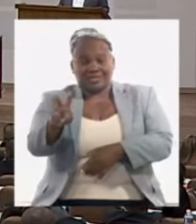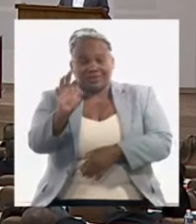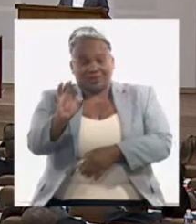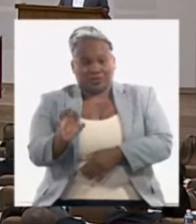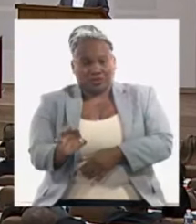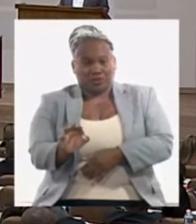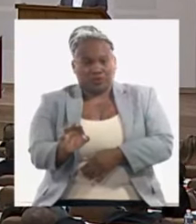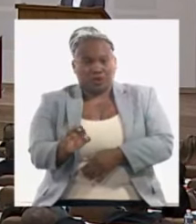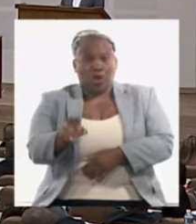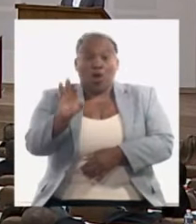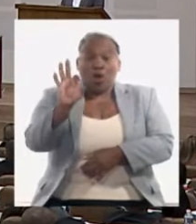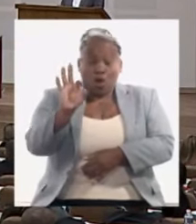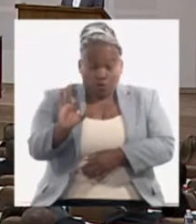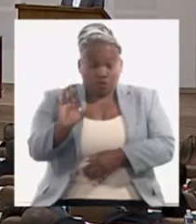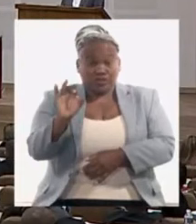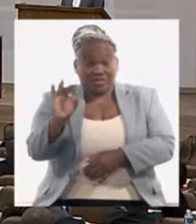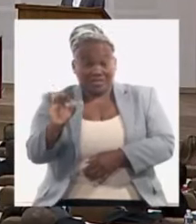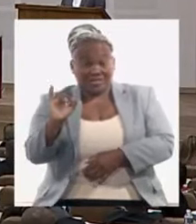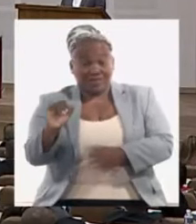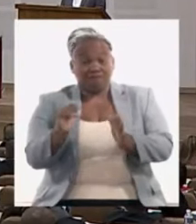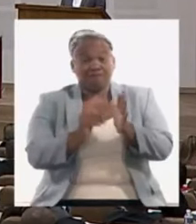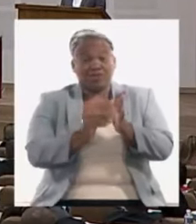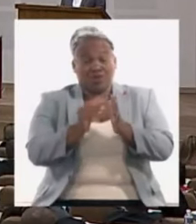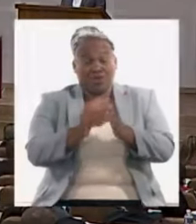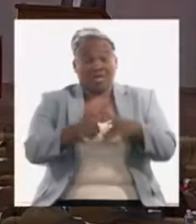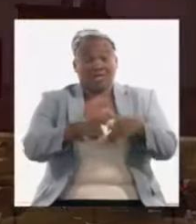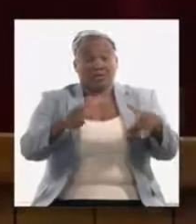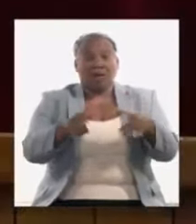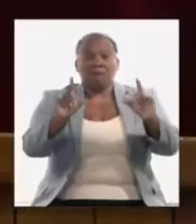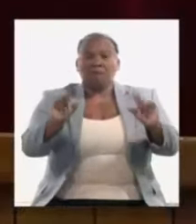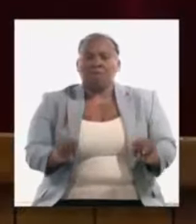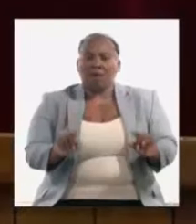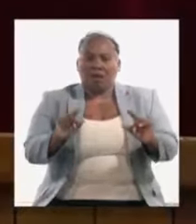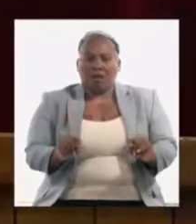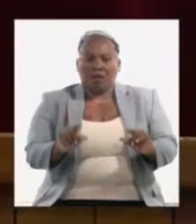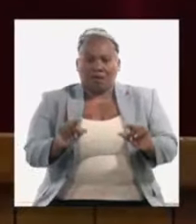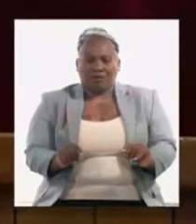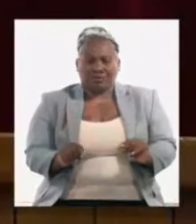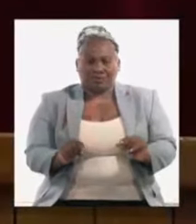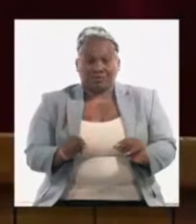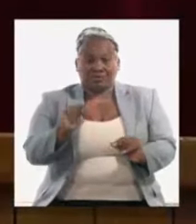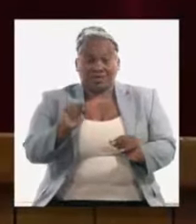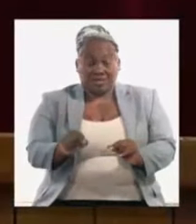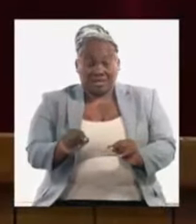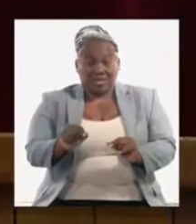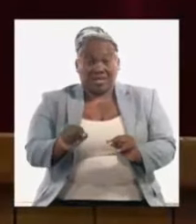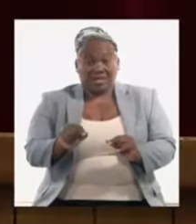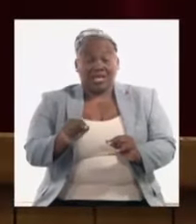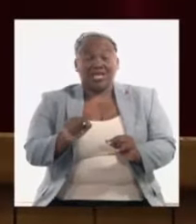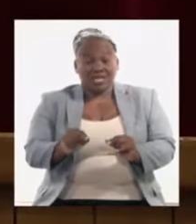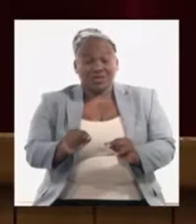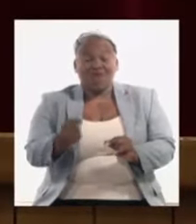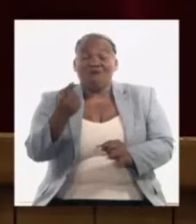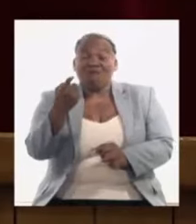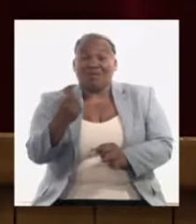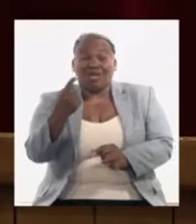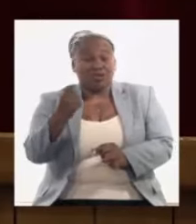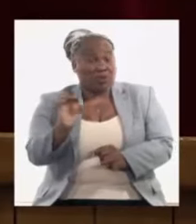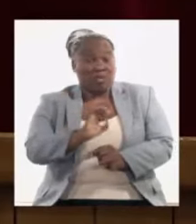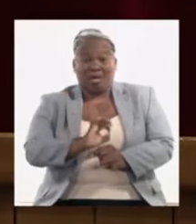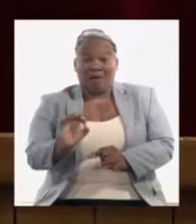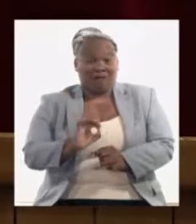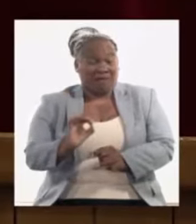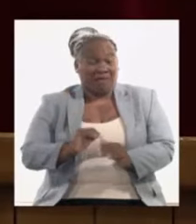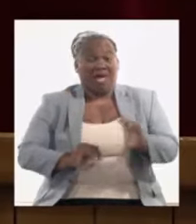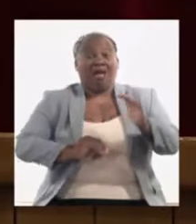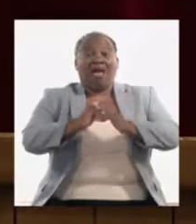876 millones esos crecimientos son muy bajos y esos niveles de actividad todavía están lejos de satisfacer